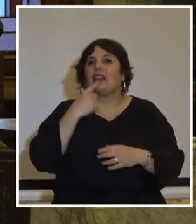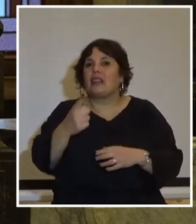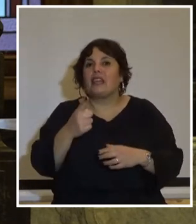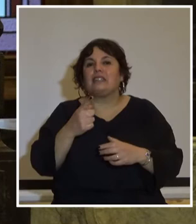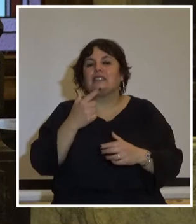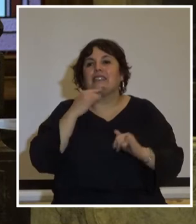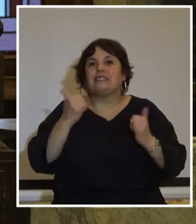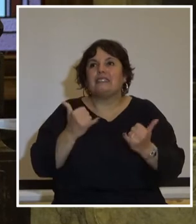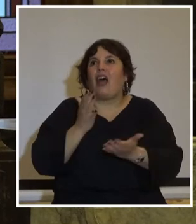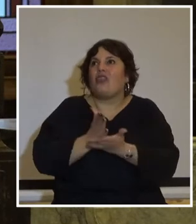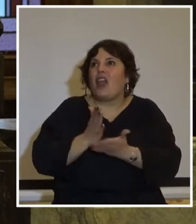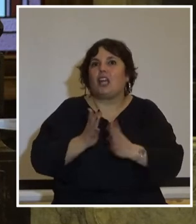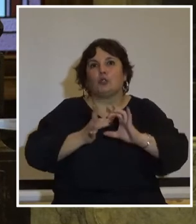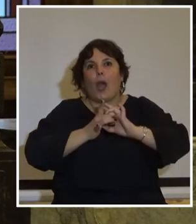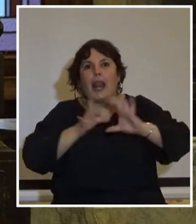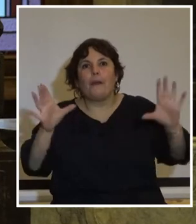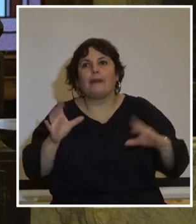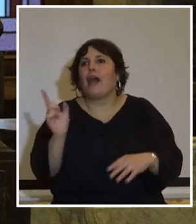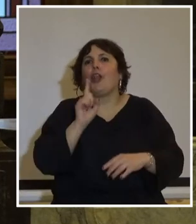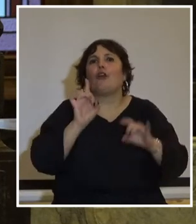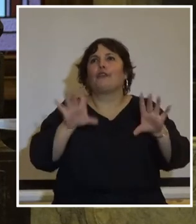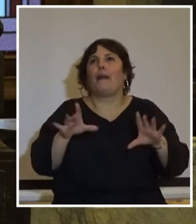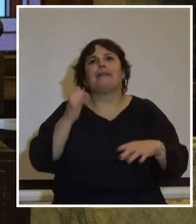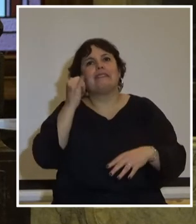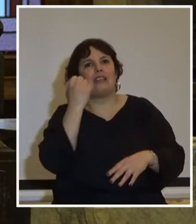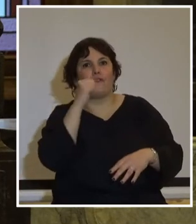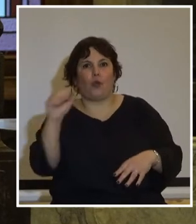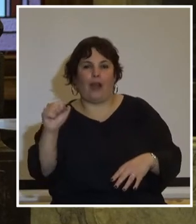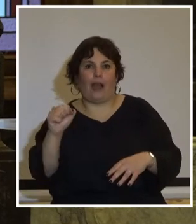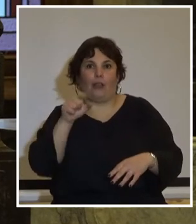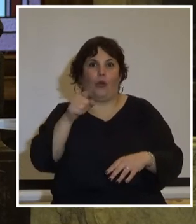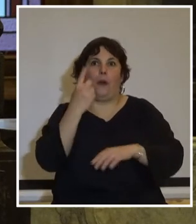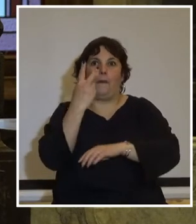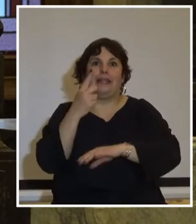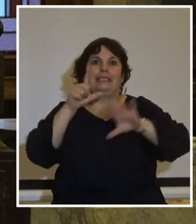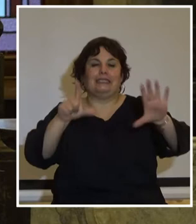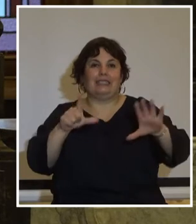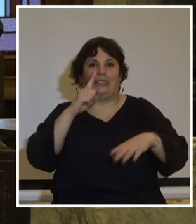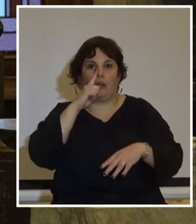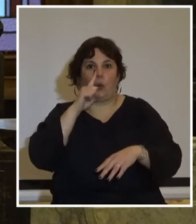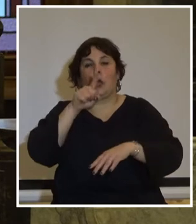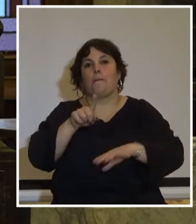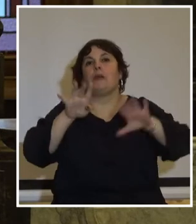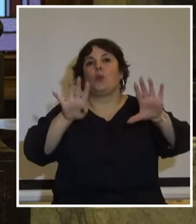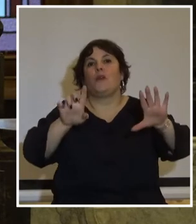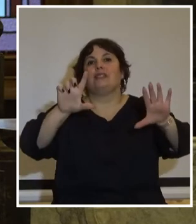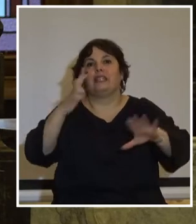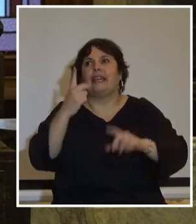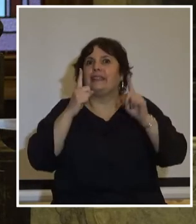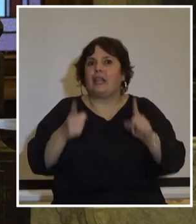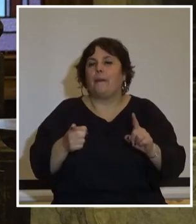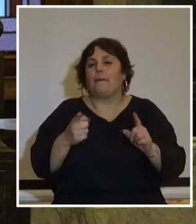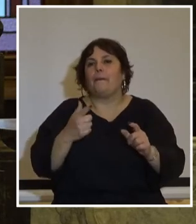derecho a la libertad no solo fue violado a partir del 27 de junio del 73, también la libertad de